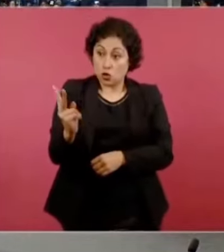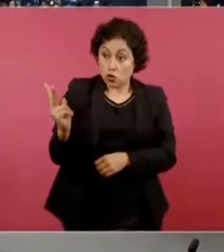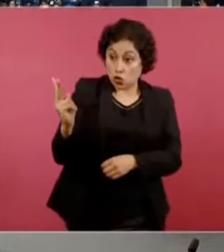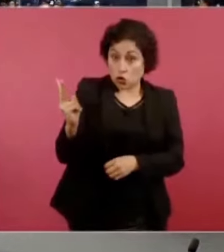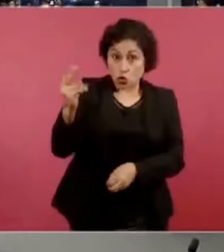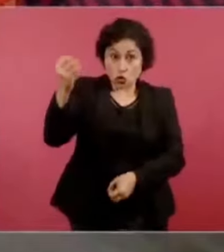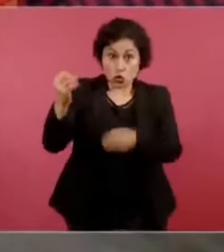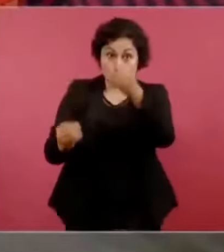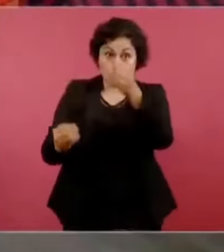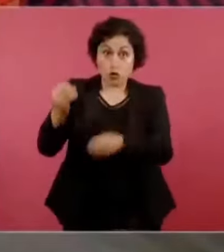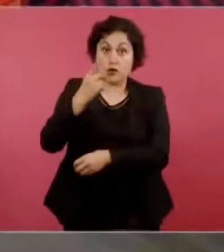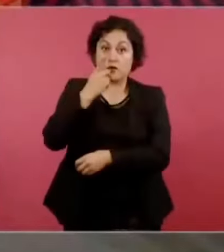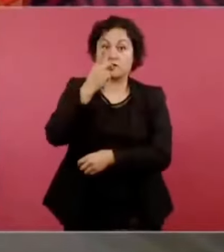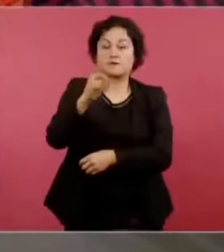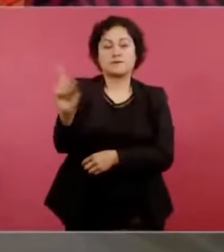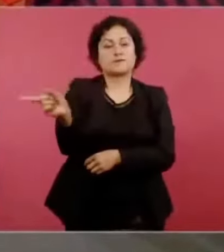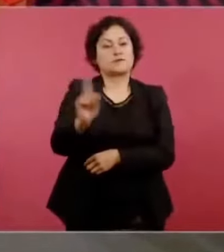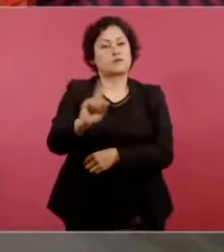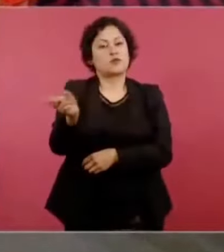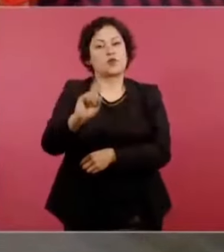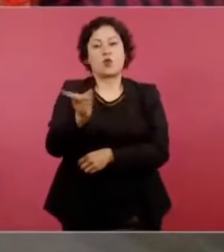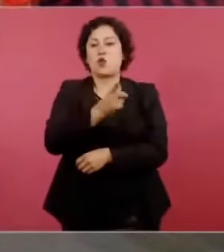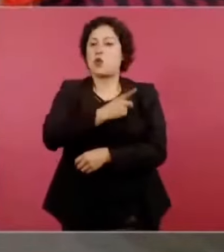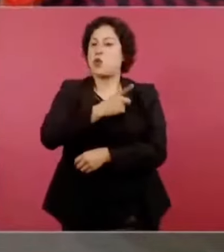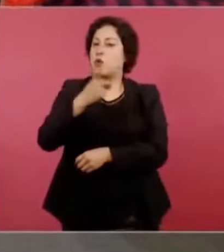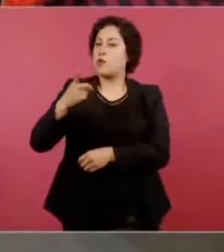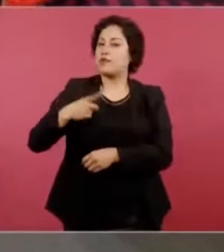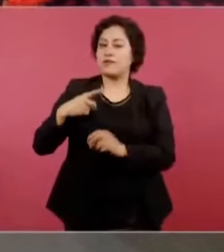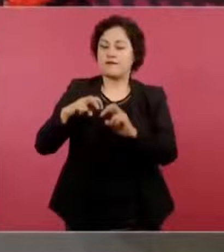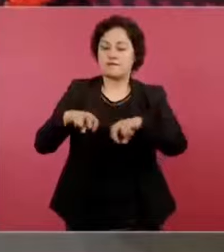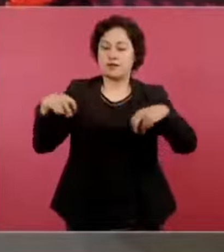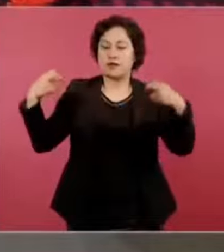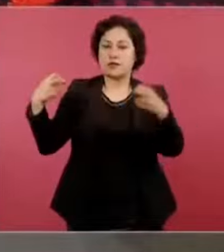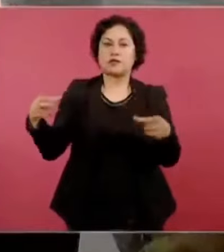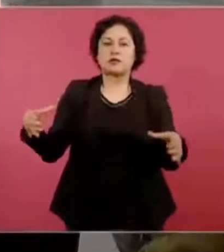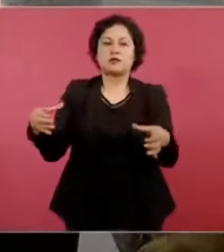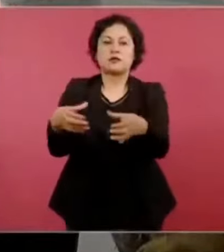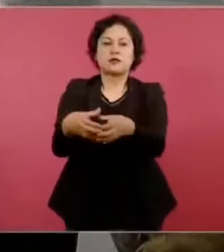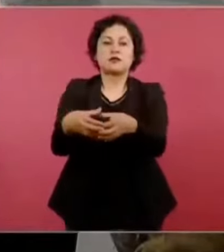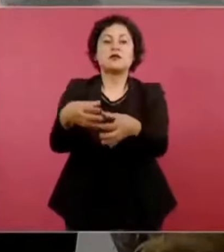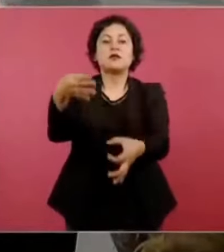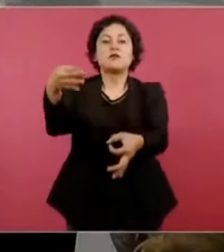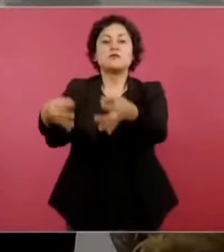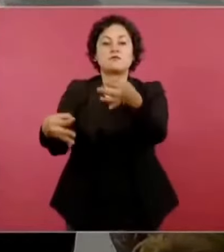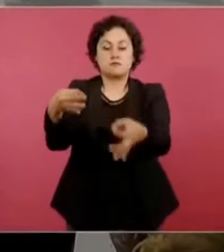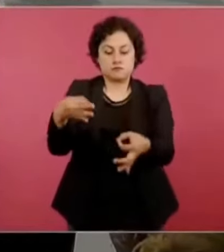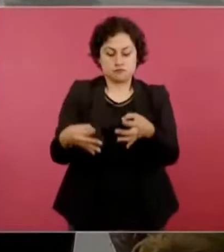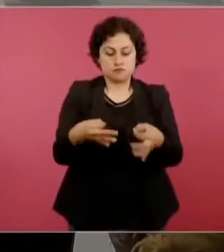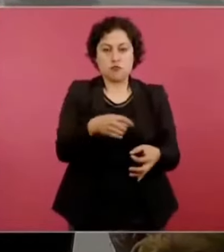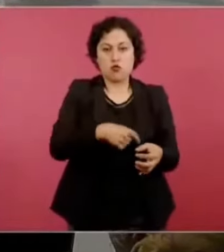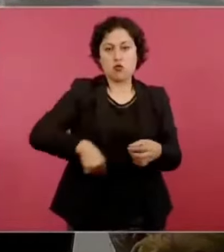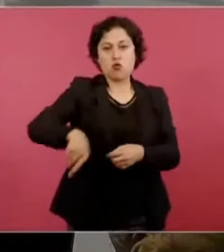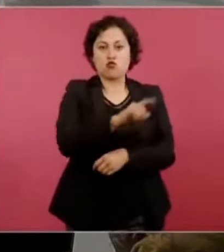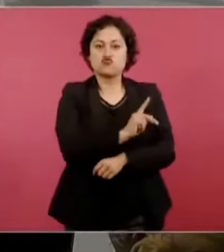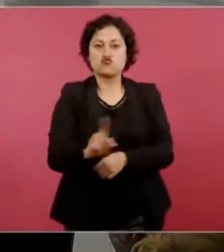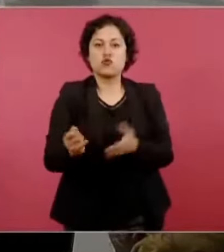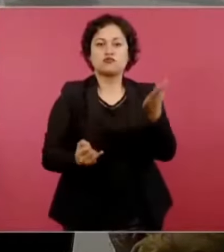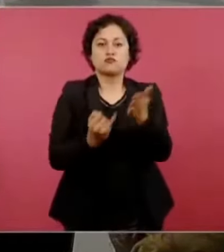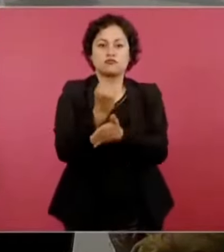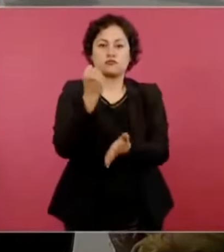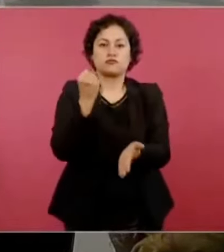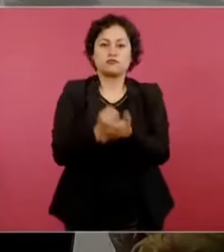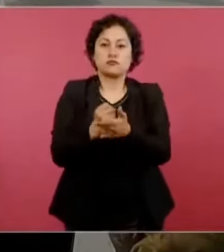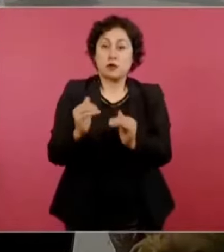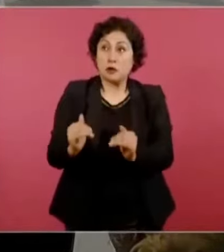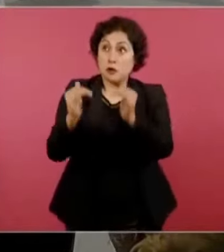el tribunal. El tribunal colegiado. La ordenada votaron en contra del proyecto. Todos. ¿Se quedó solo con su voto?